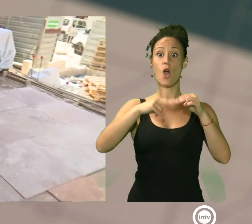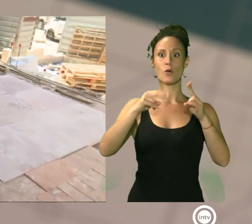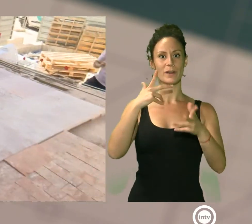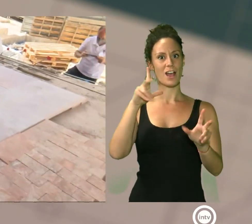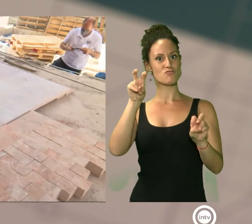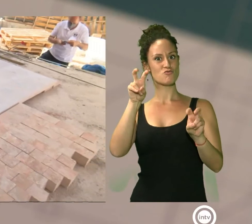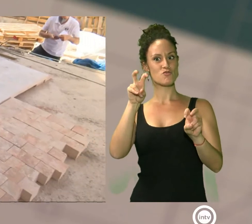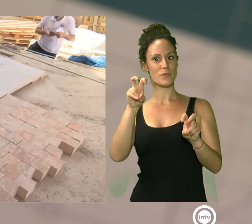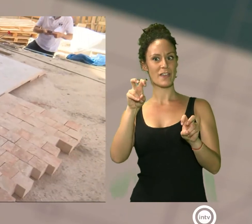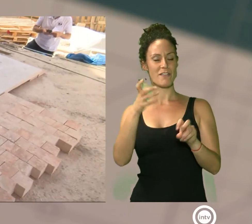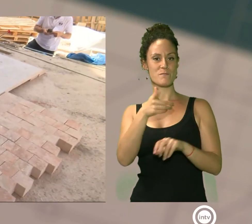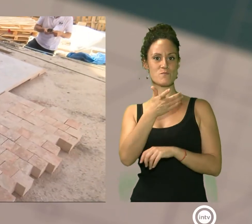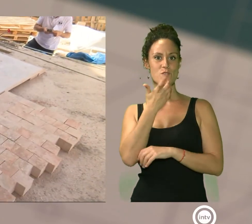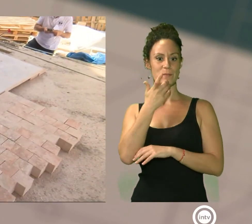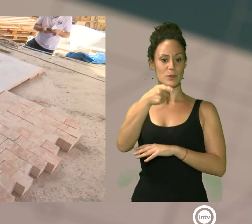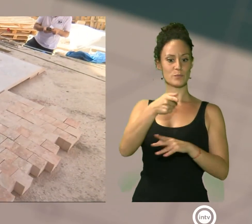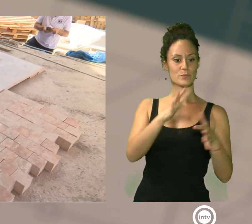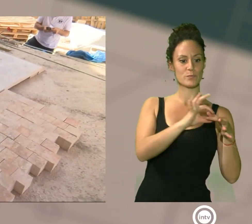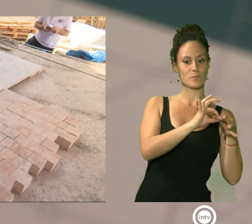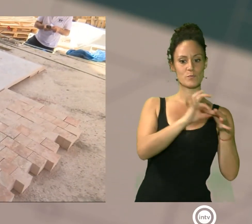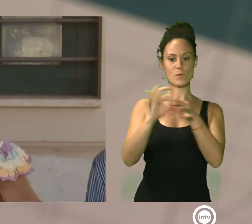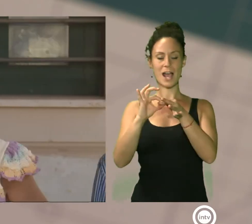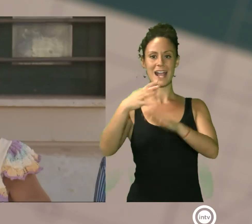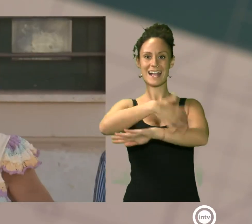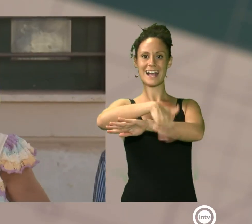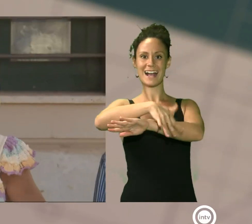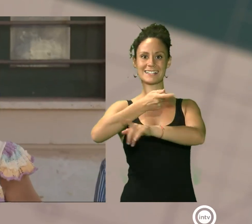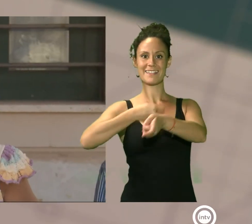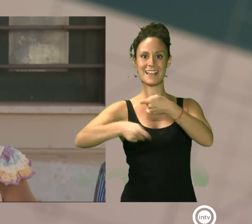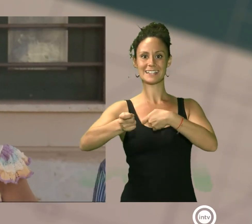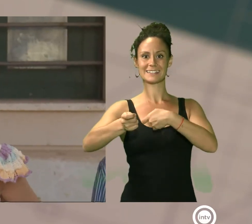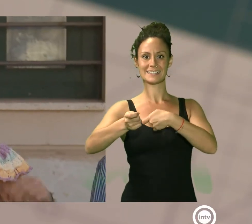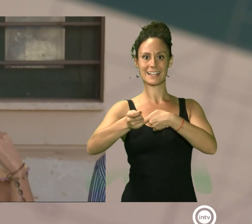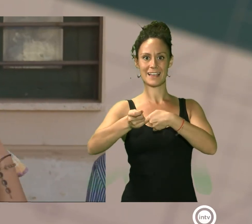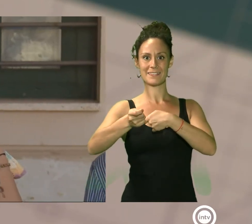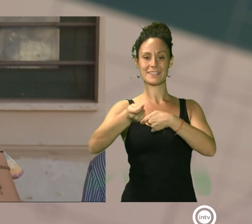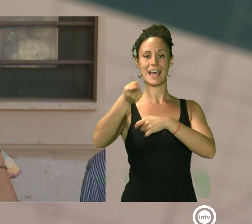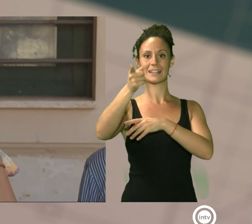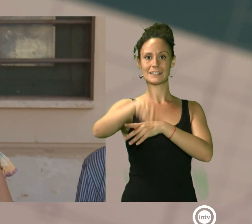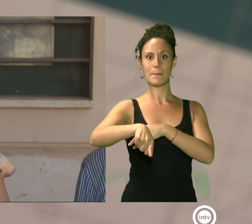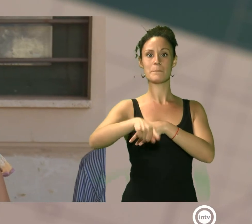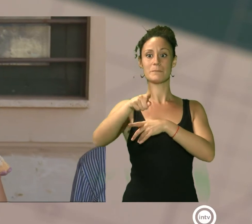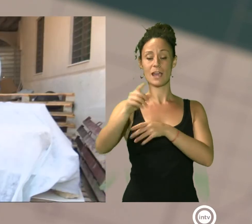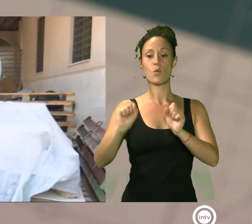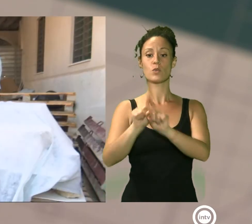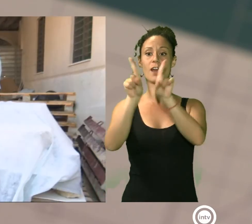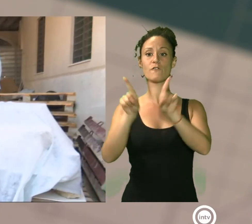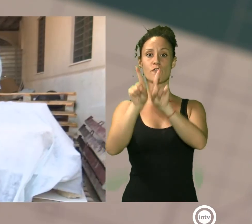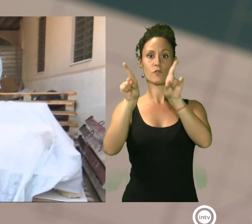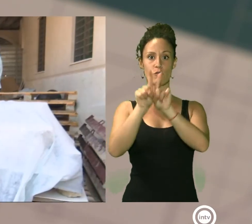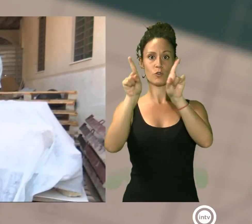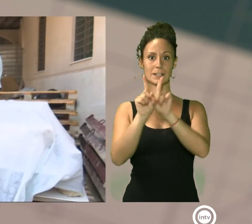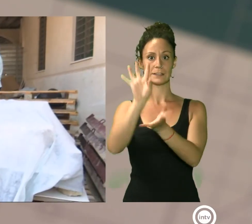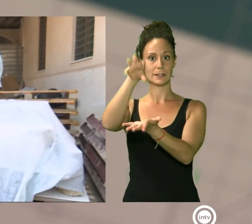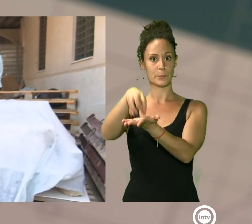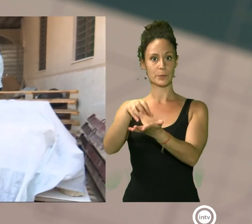como su conexión de este espacio con Calle de las Tiendas, Juez y Pósito, junto con la instalación de una fuente. También se